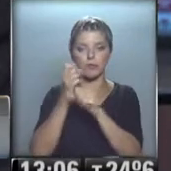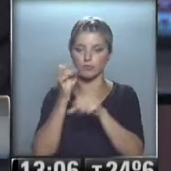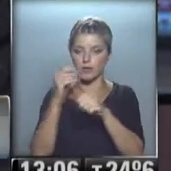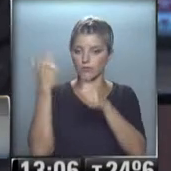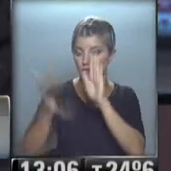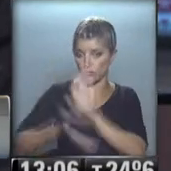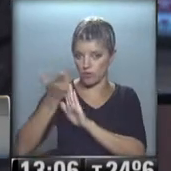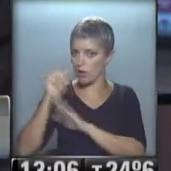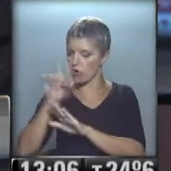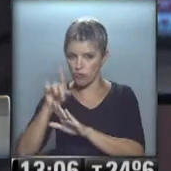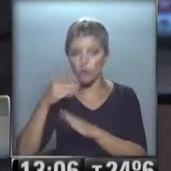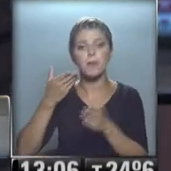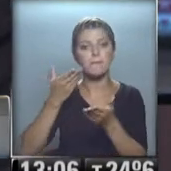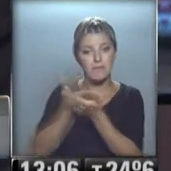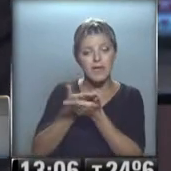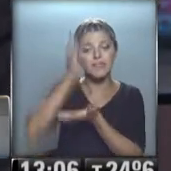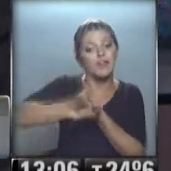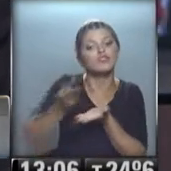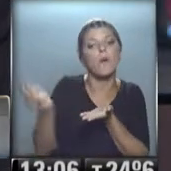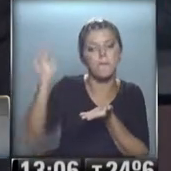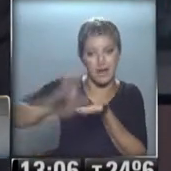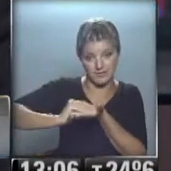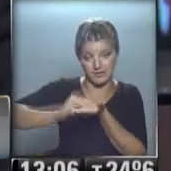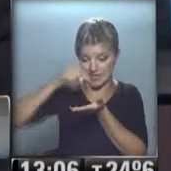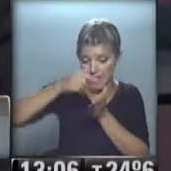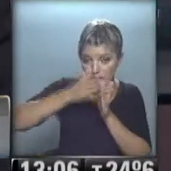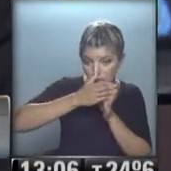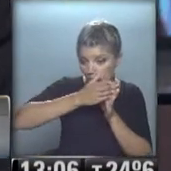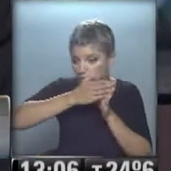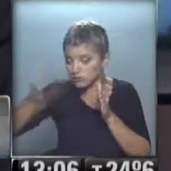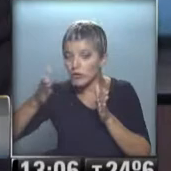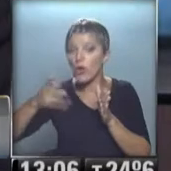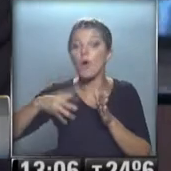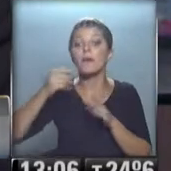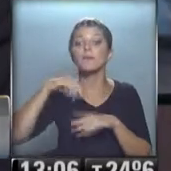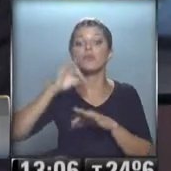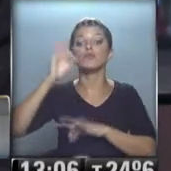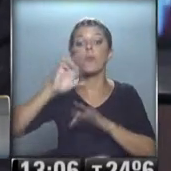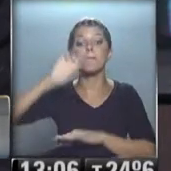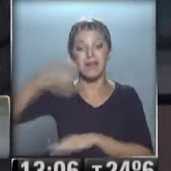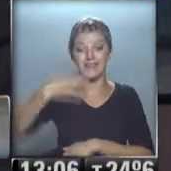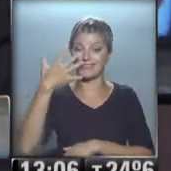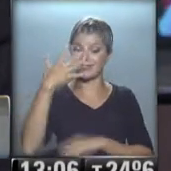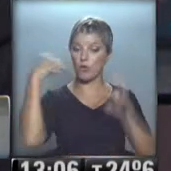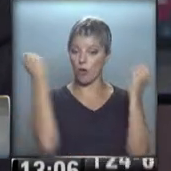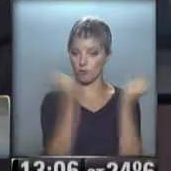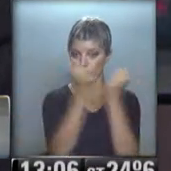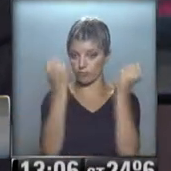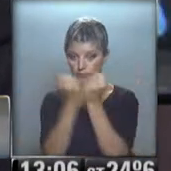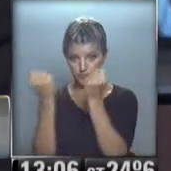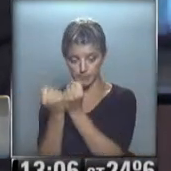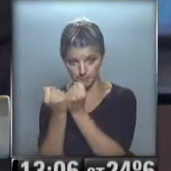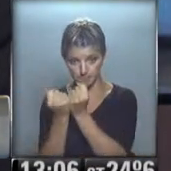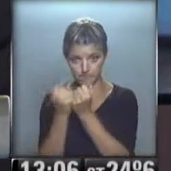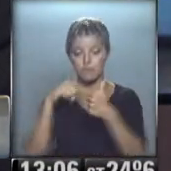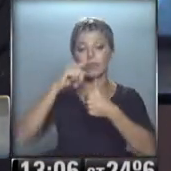en marcha a partir de ahí un plan de cinco pactos, recordemos el pacto de estabilidad fiscal, la reforma política, la mejora